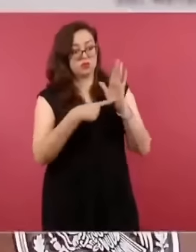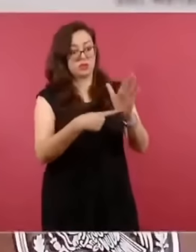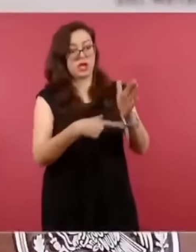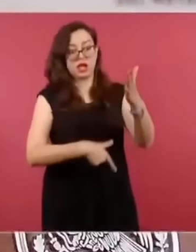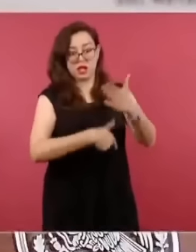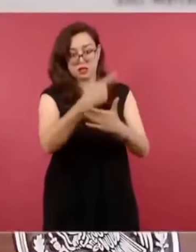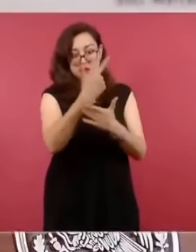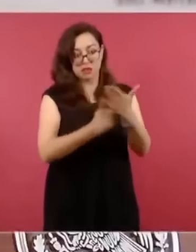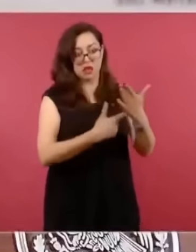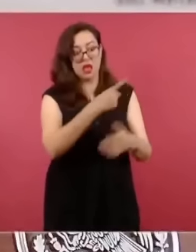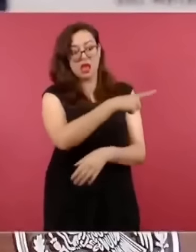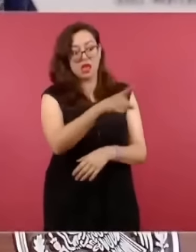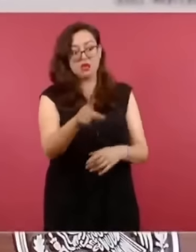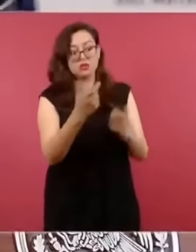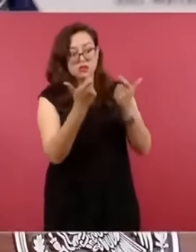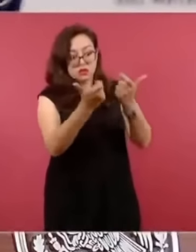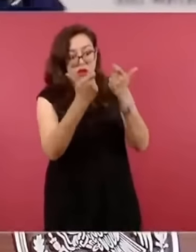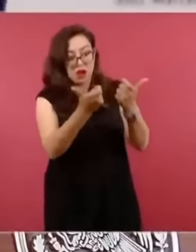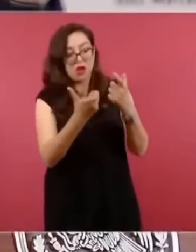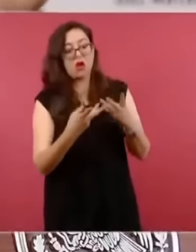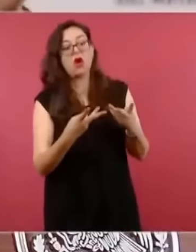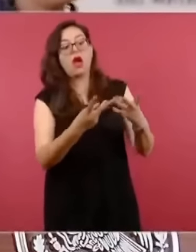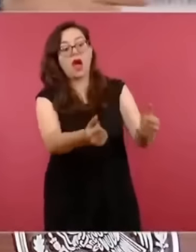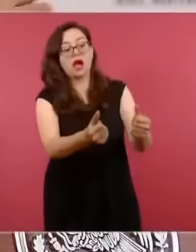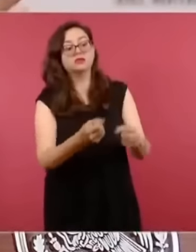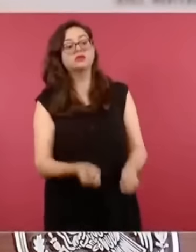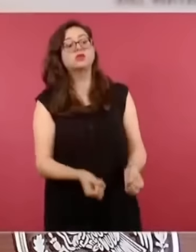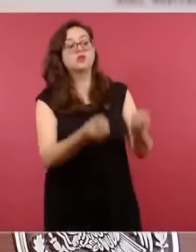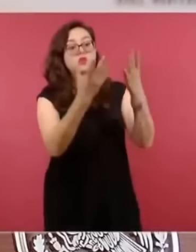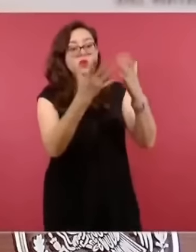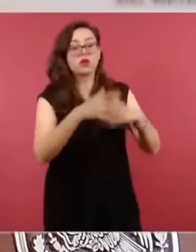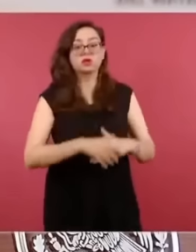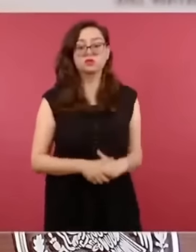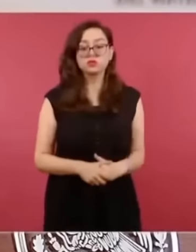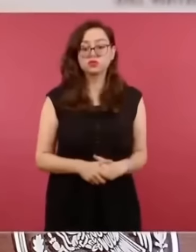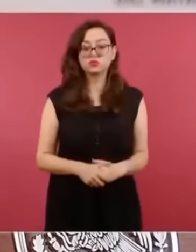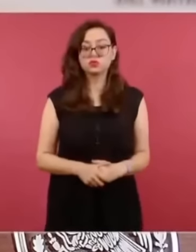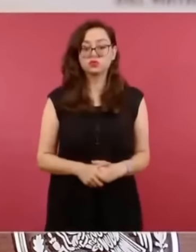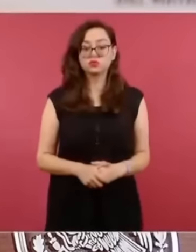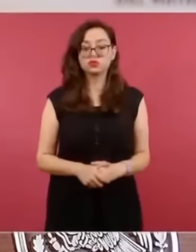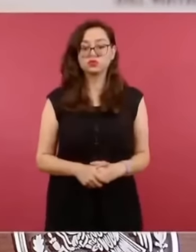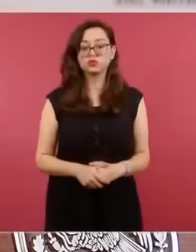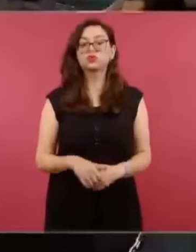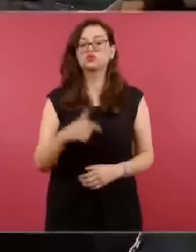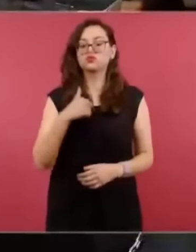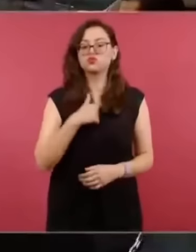y yo le estoy pidiendo formalmente no lo hago